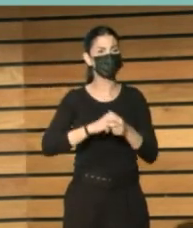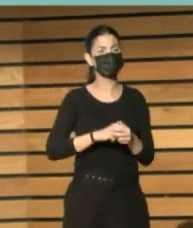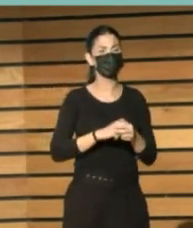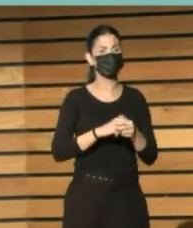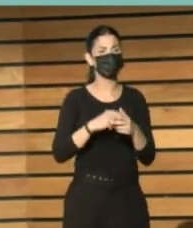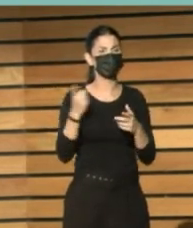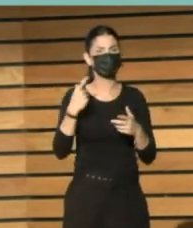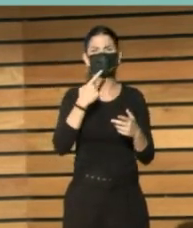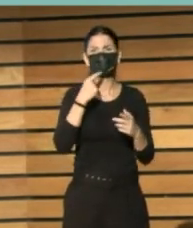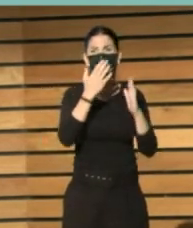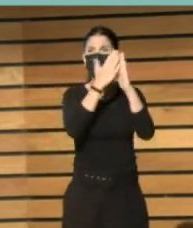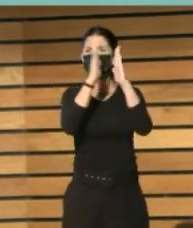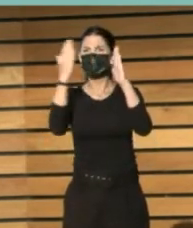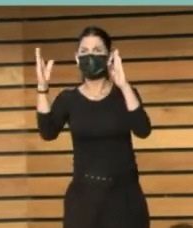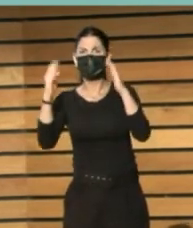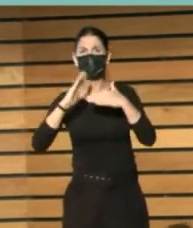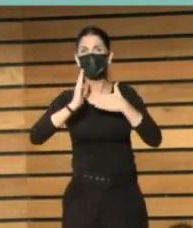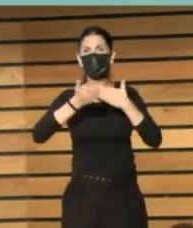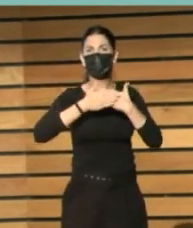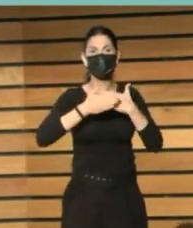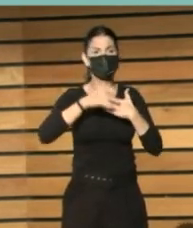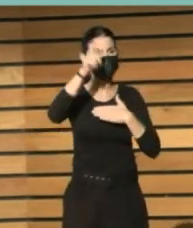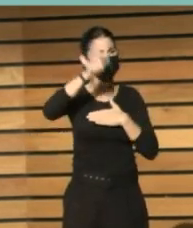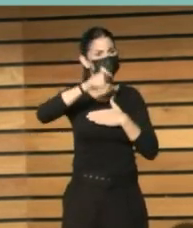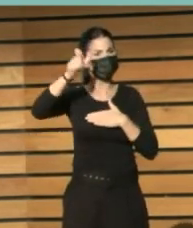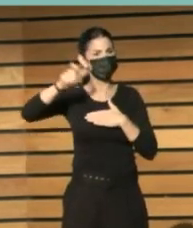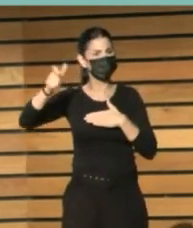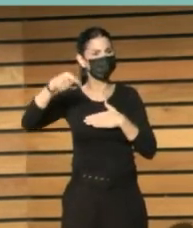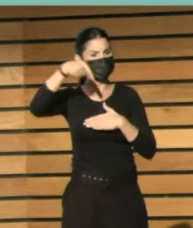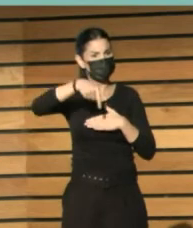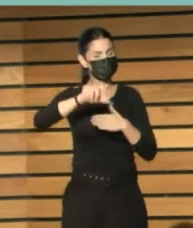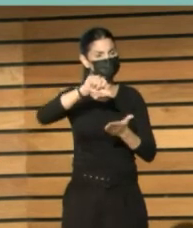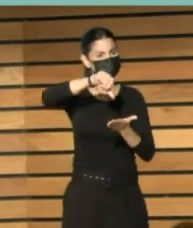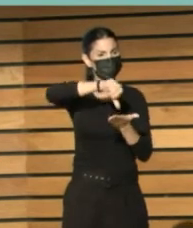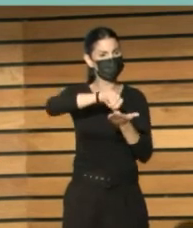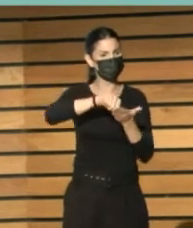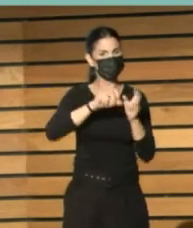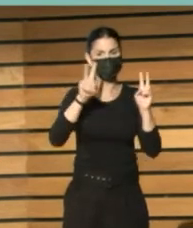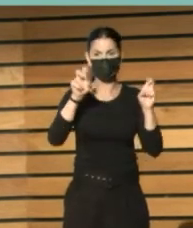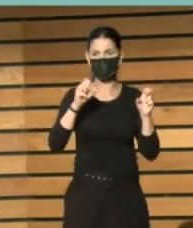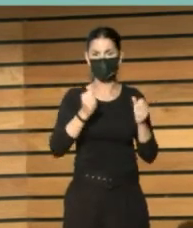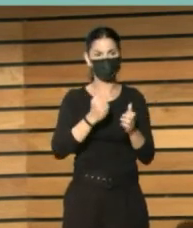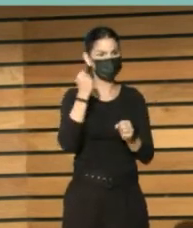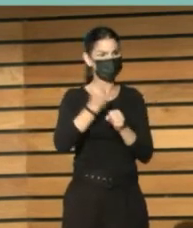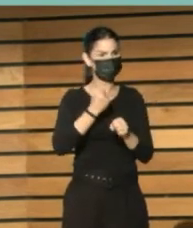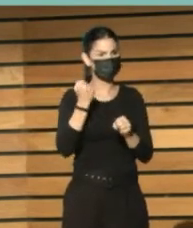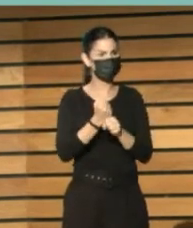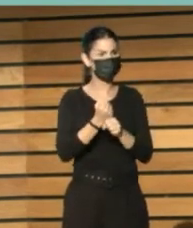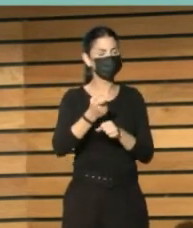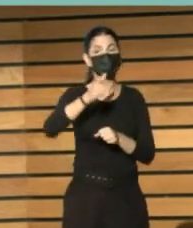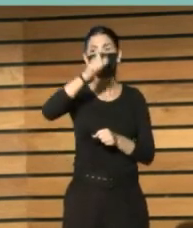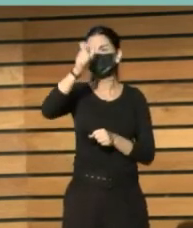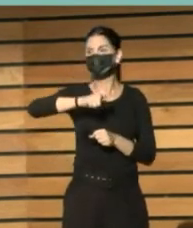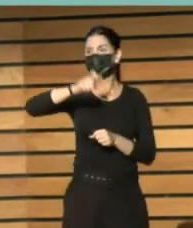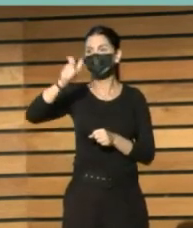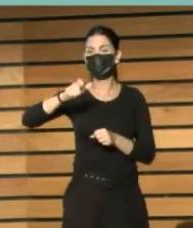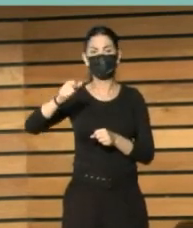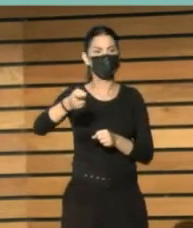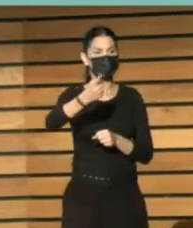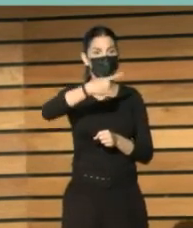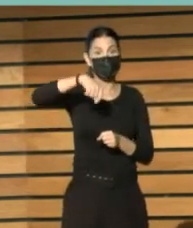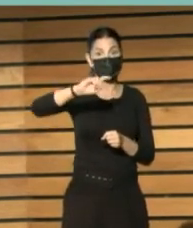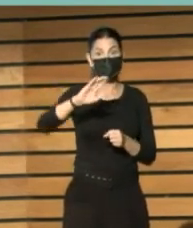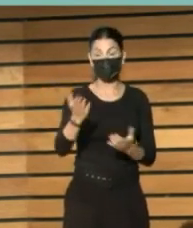puerta de nuestras bibliotecas? Esas gentes que son las personas que están en el centro de nuestro trabajo. Esas personas a las que pedimos que